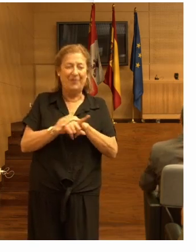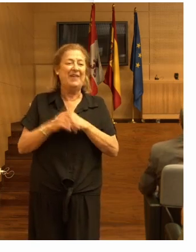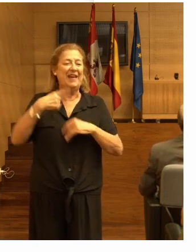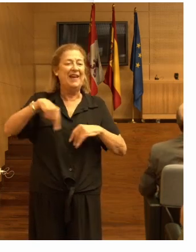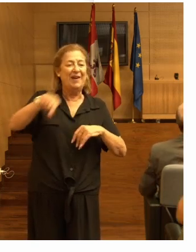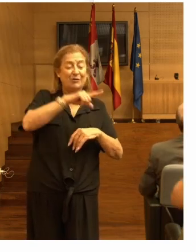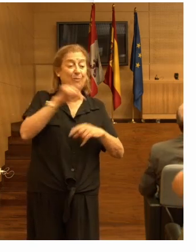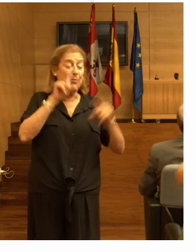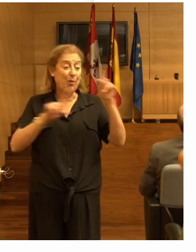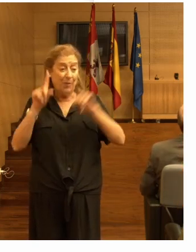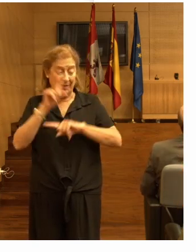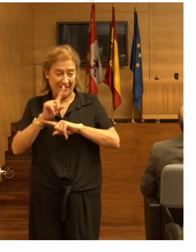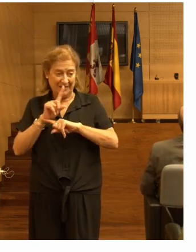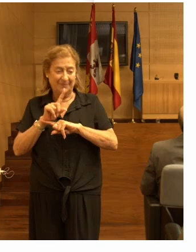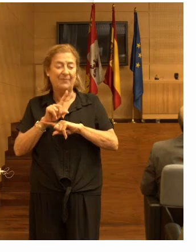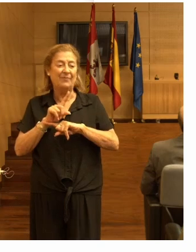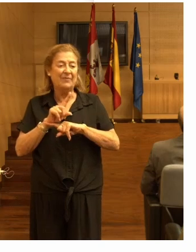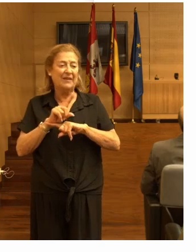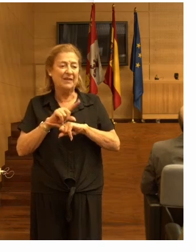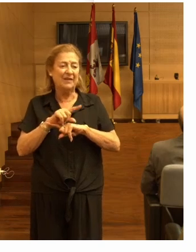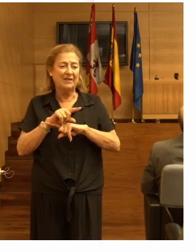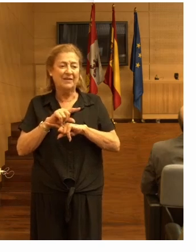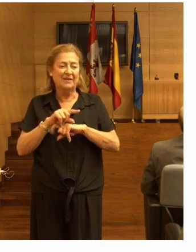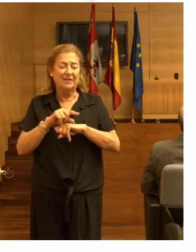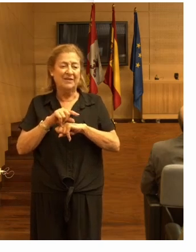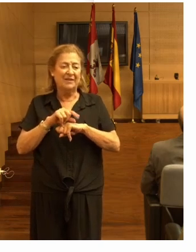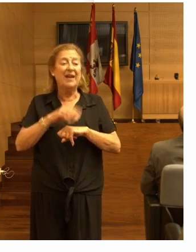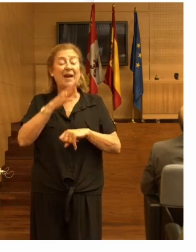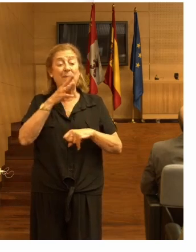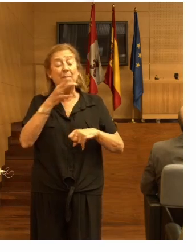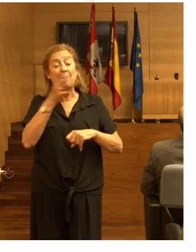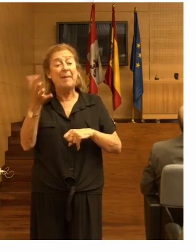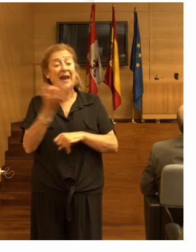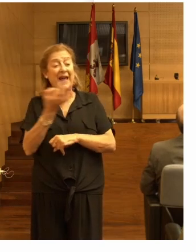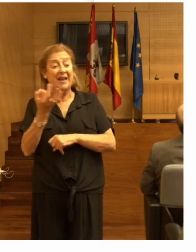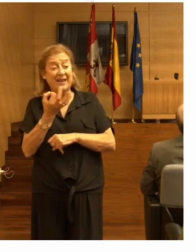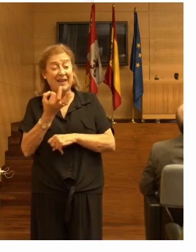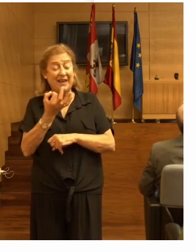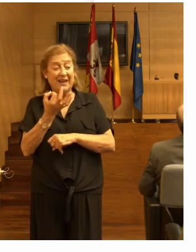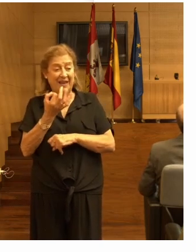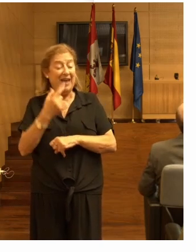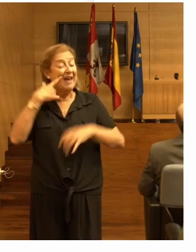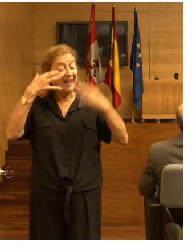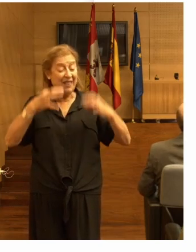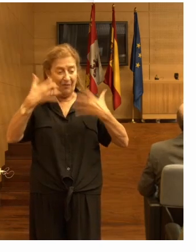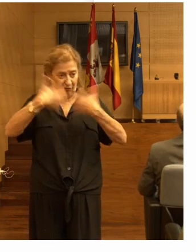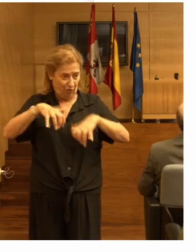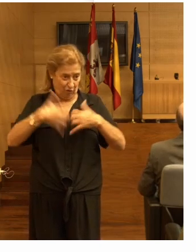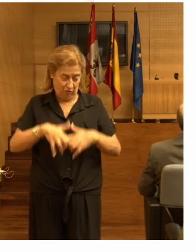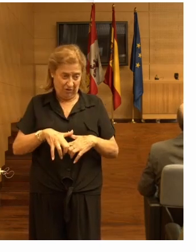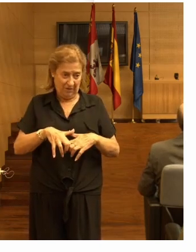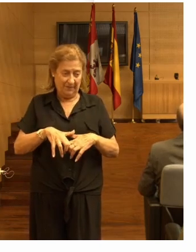problemas para que realmente funcione.